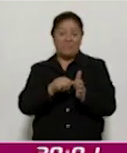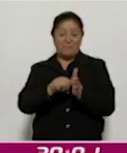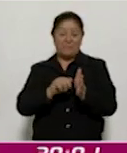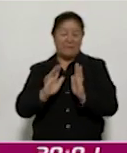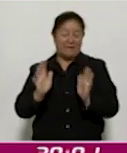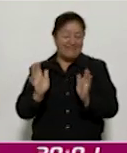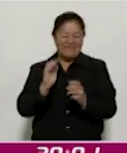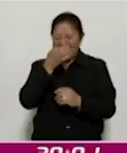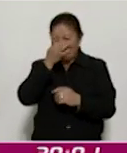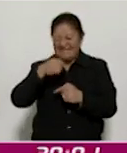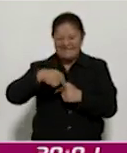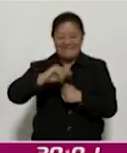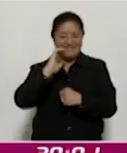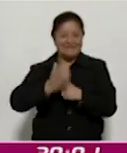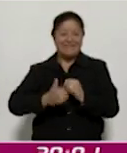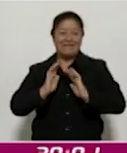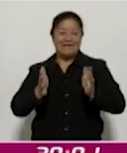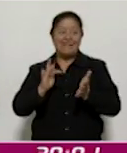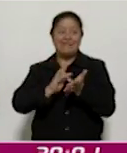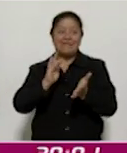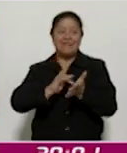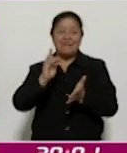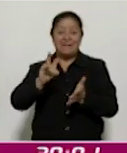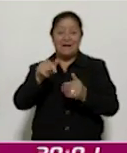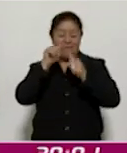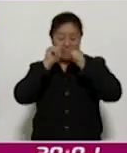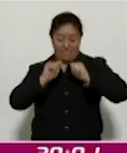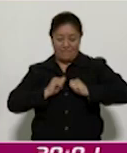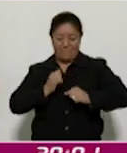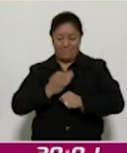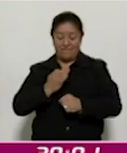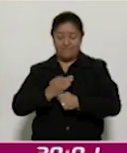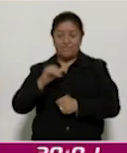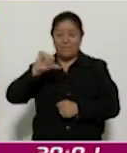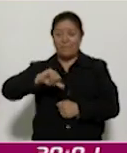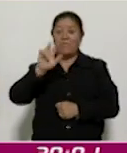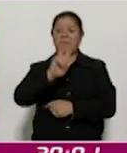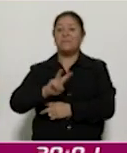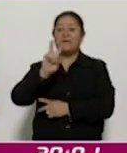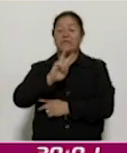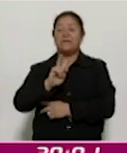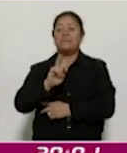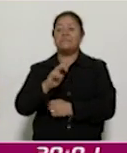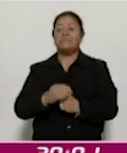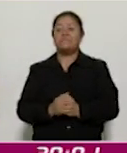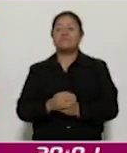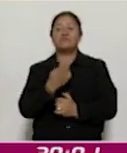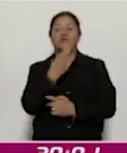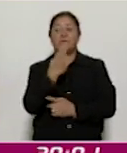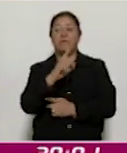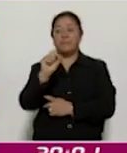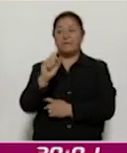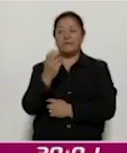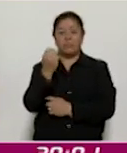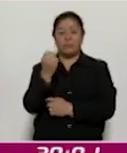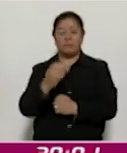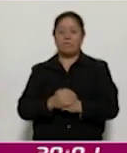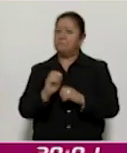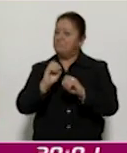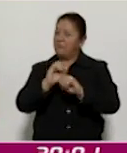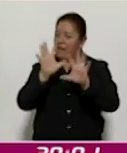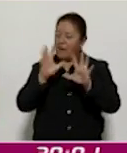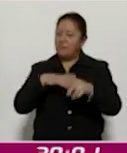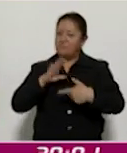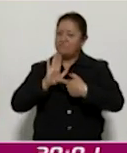su atención en este ya viernes 29 de noviembre. Y desde luego que le